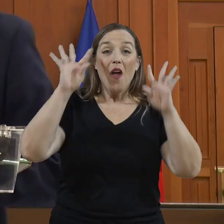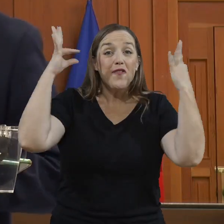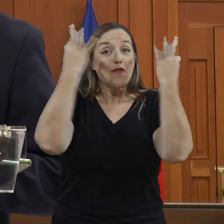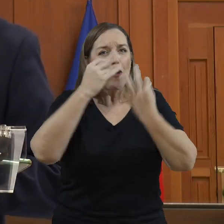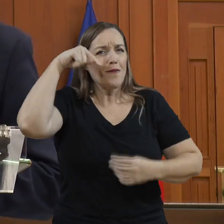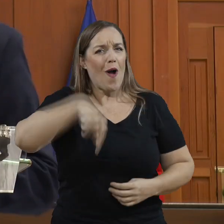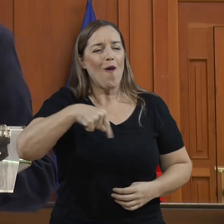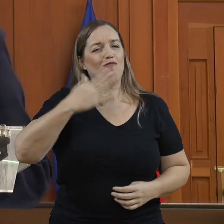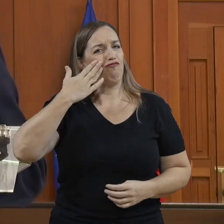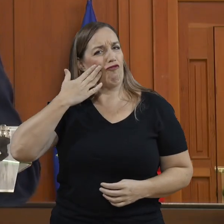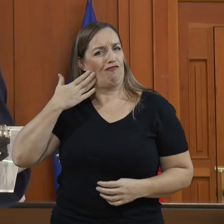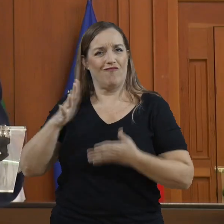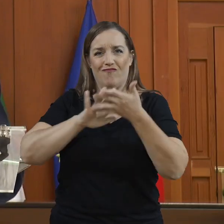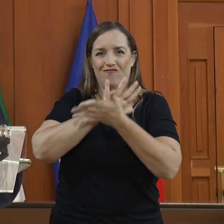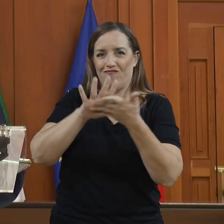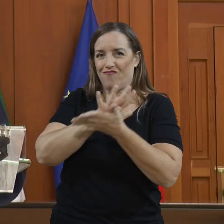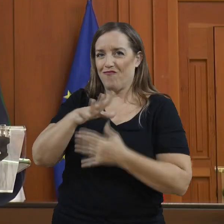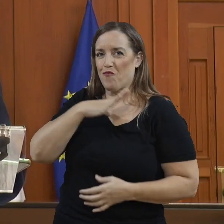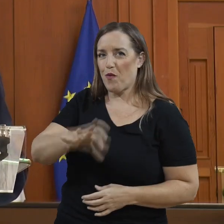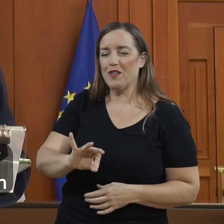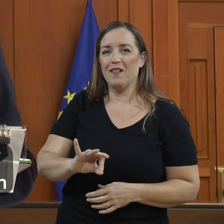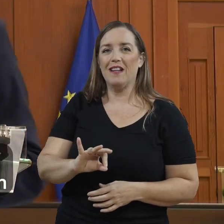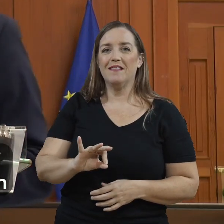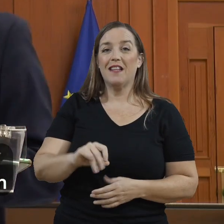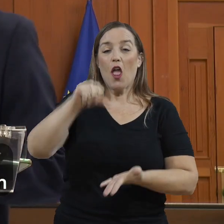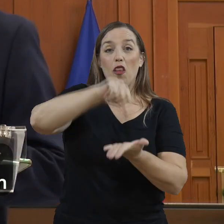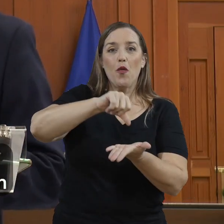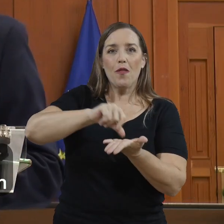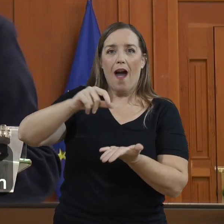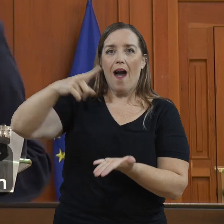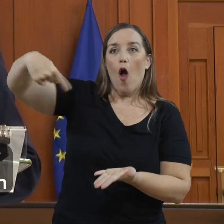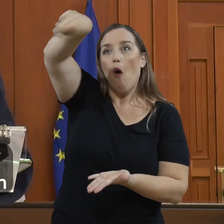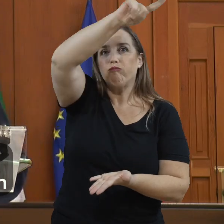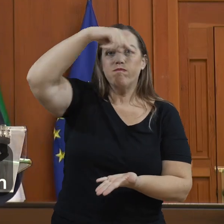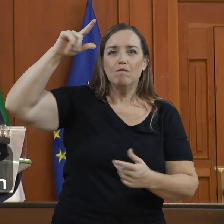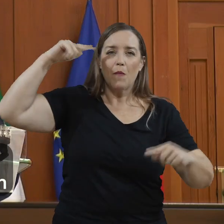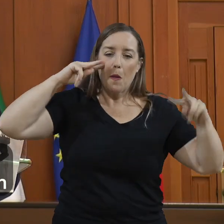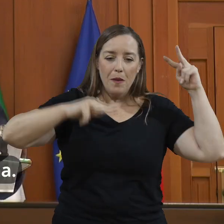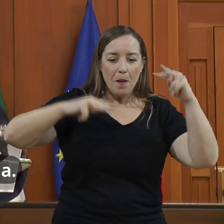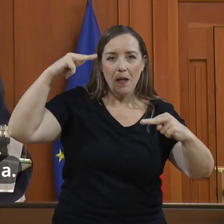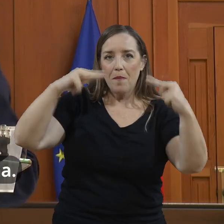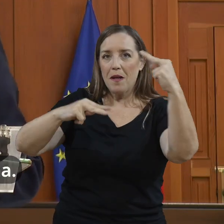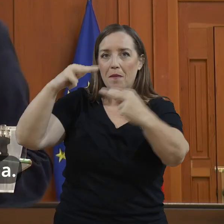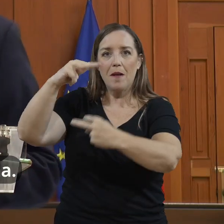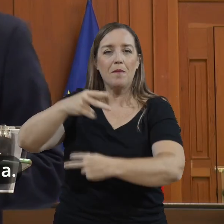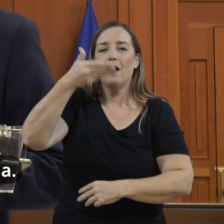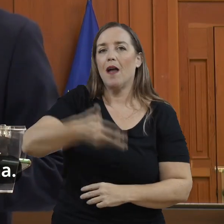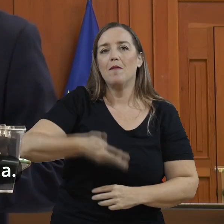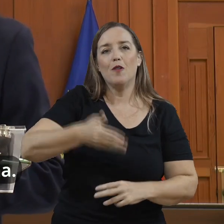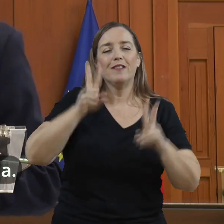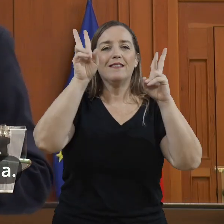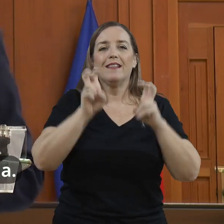Hoy Córdoba, y lo podemos decir con orgullo todos, es un referente en materia de inclusión y de accesibilidad universal.